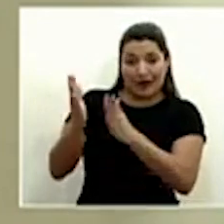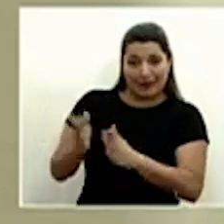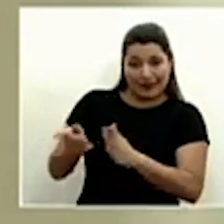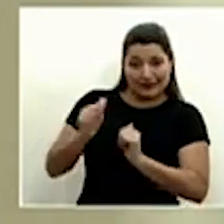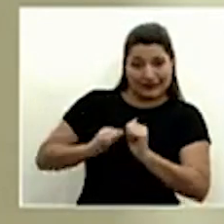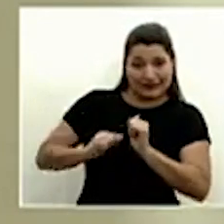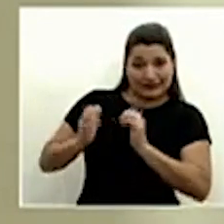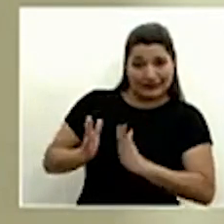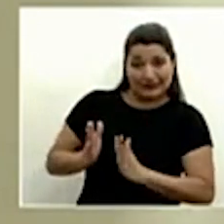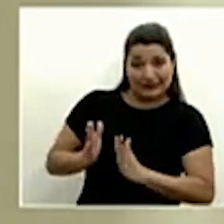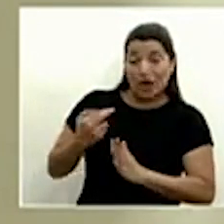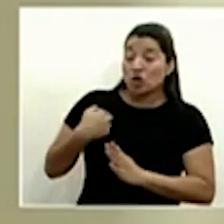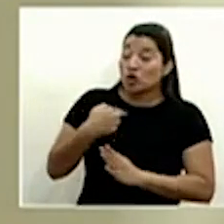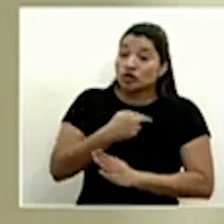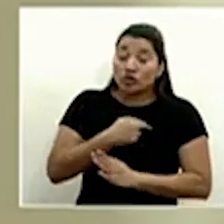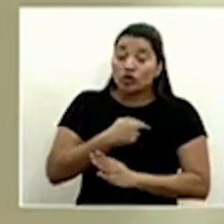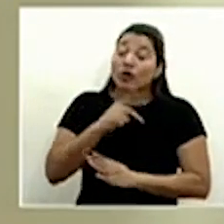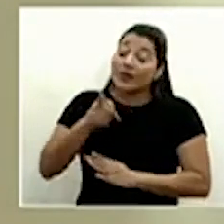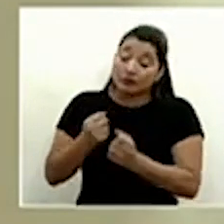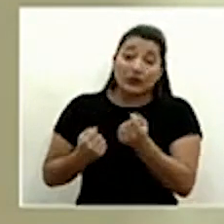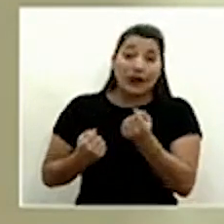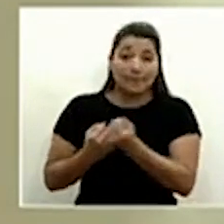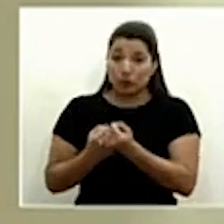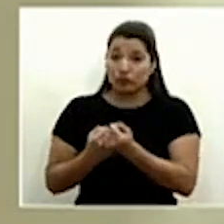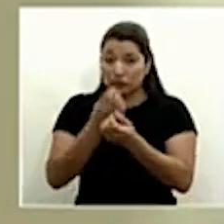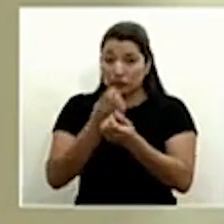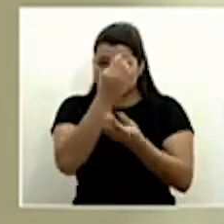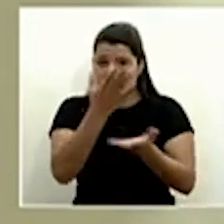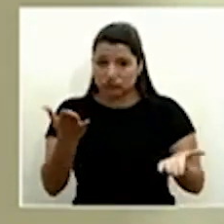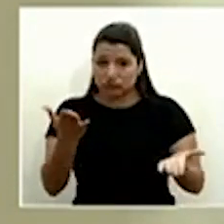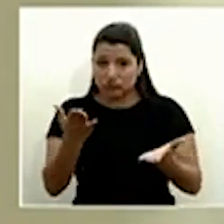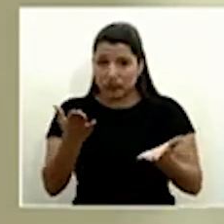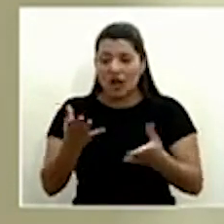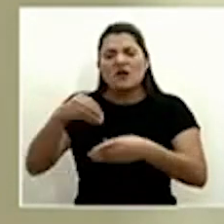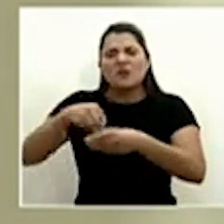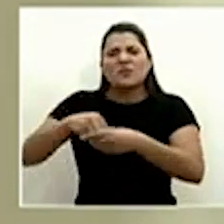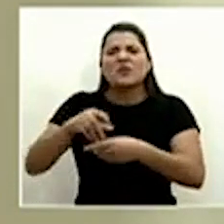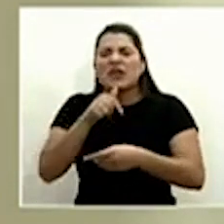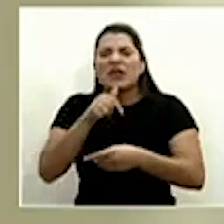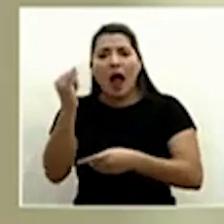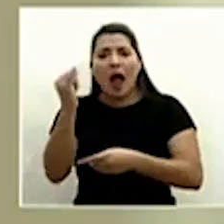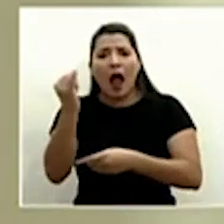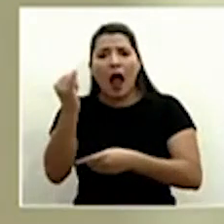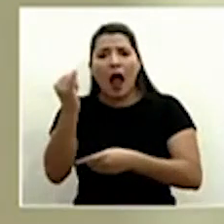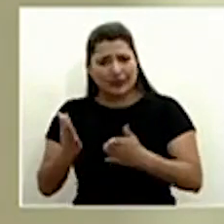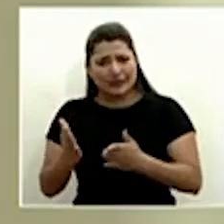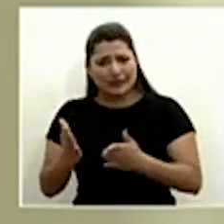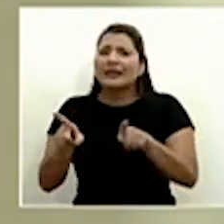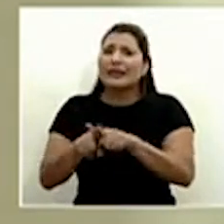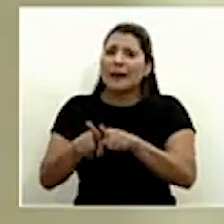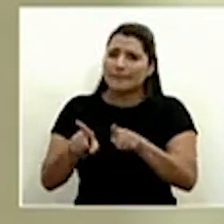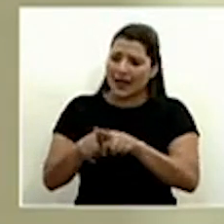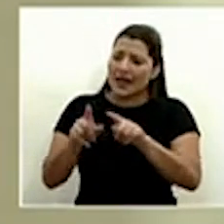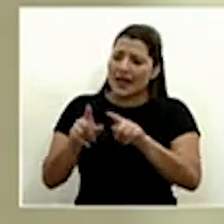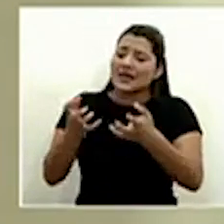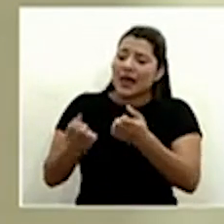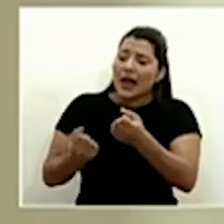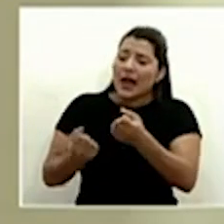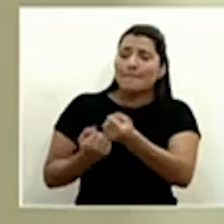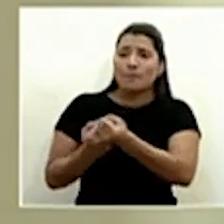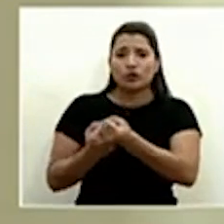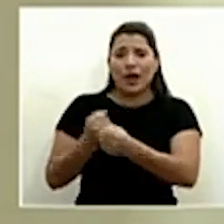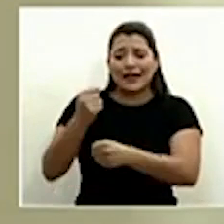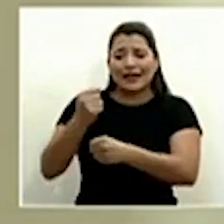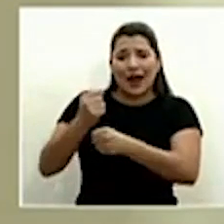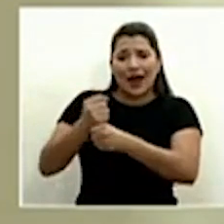podemos más que respaldar y viabilizar. Contempla no solo a los artistas, también busca beneficiar a todo el personal técnico que